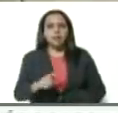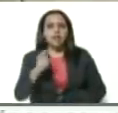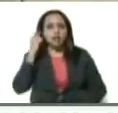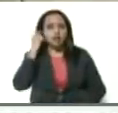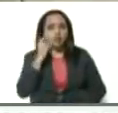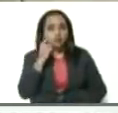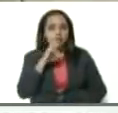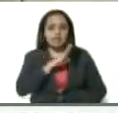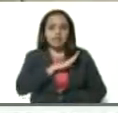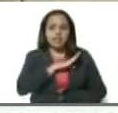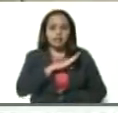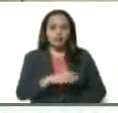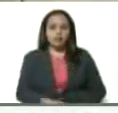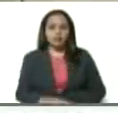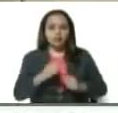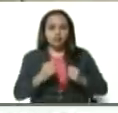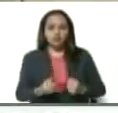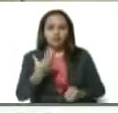foco fuerte.